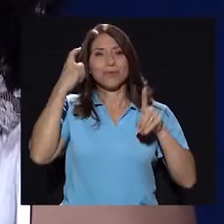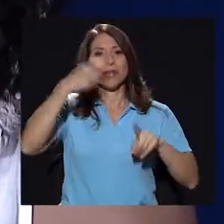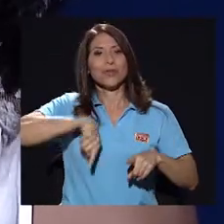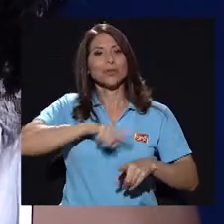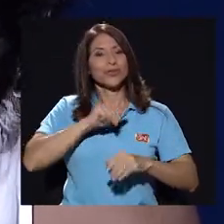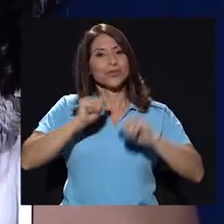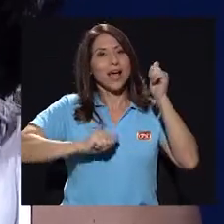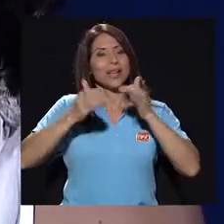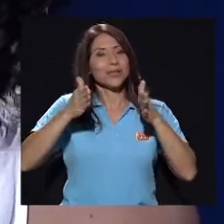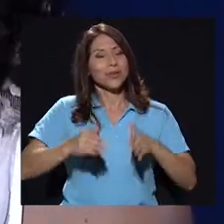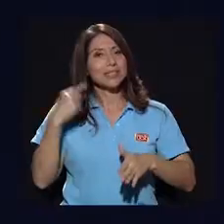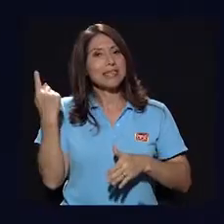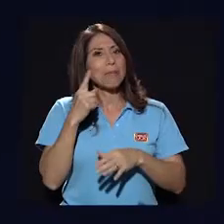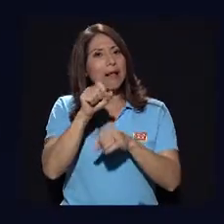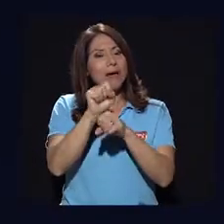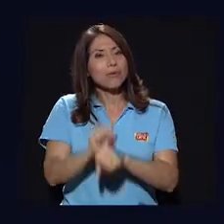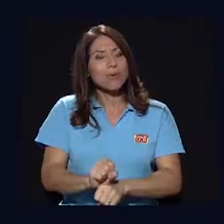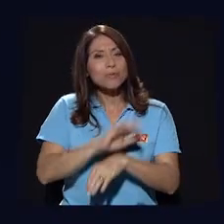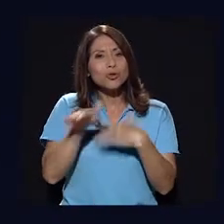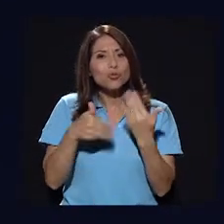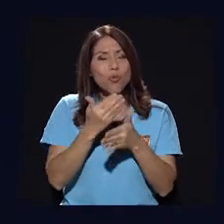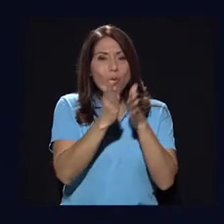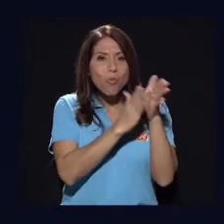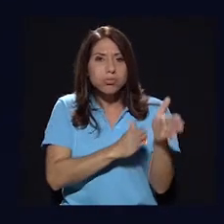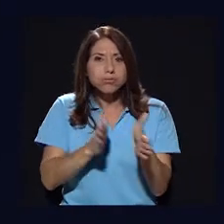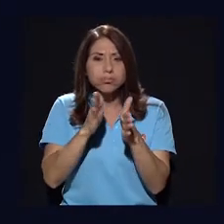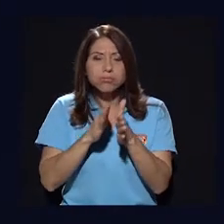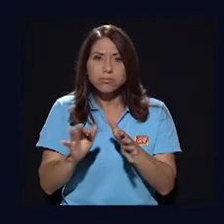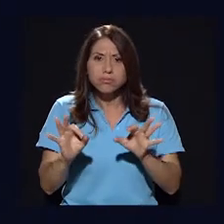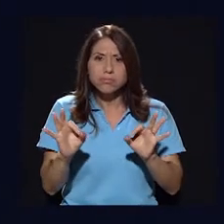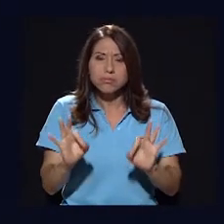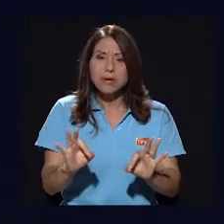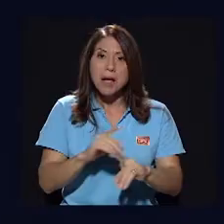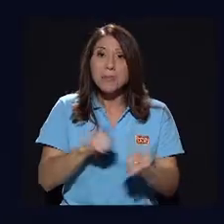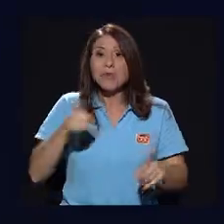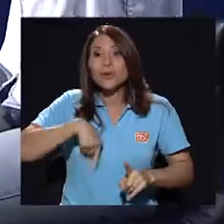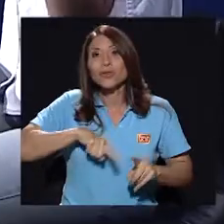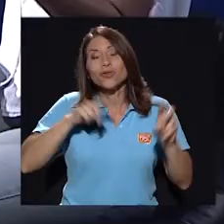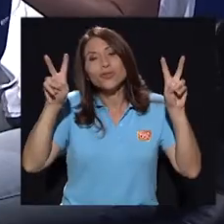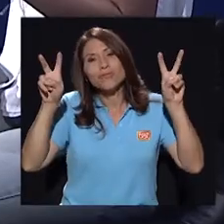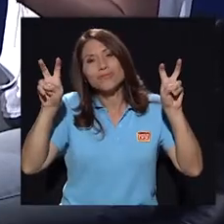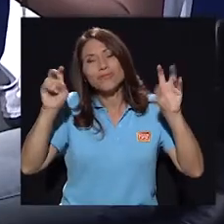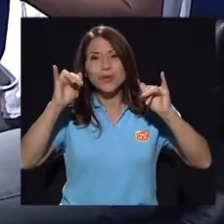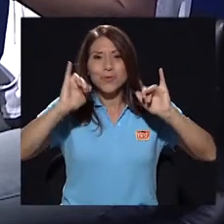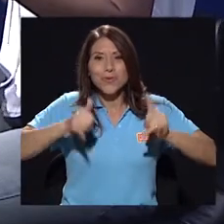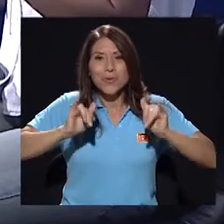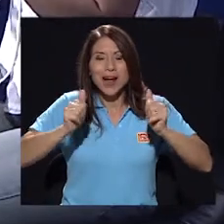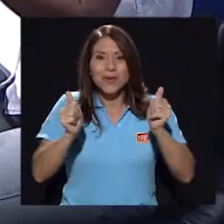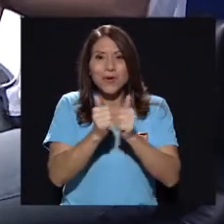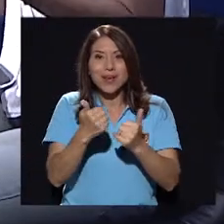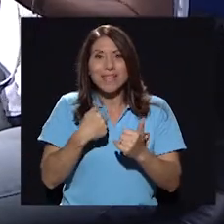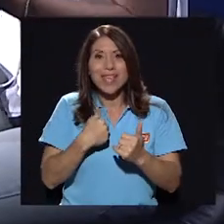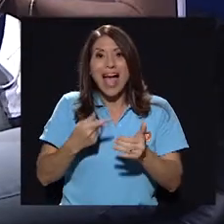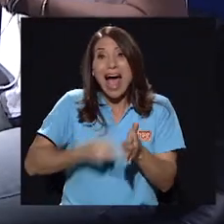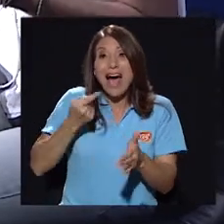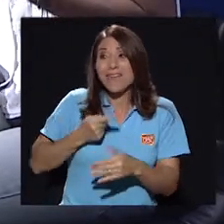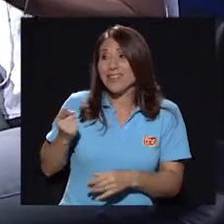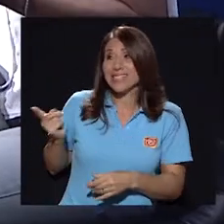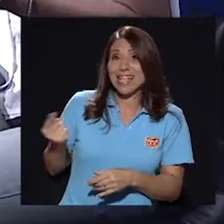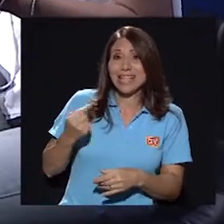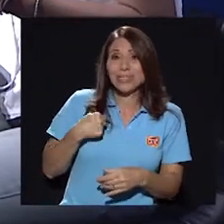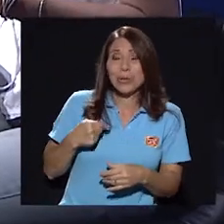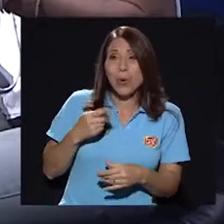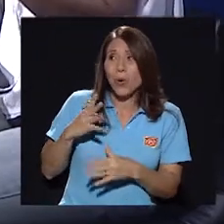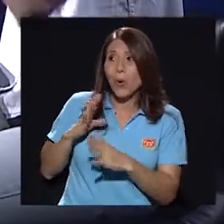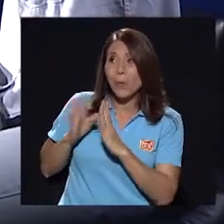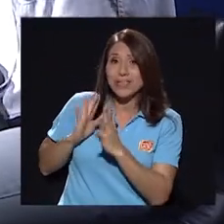donde todo está como más preparado de una manera y tener que simplemente jugar con lo que había. Y yo me acuerdo que Nati y yo a veces lo